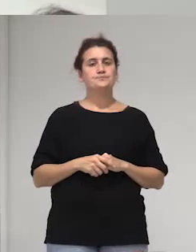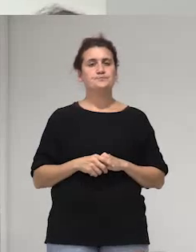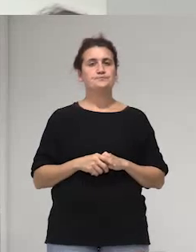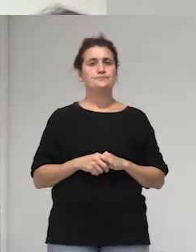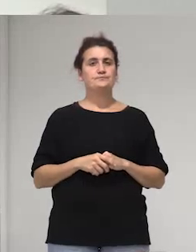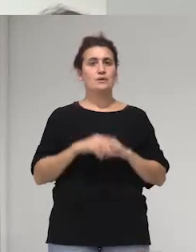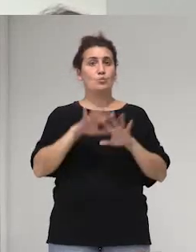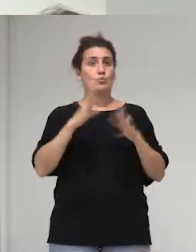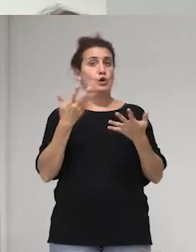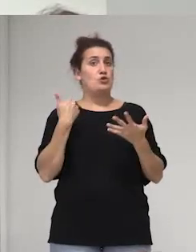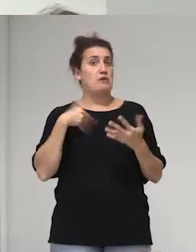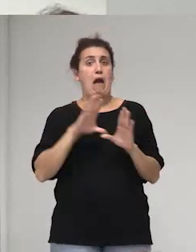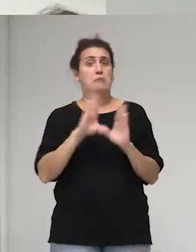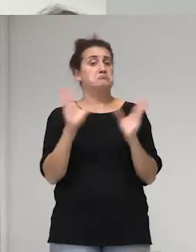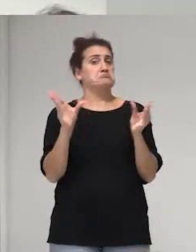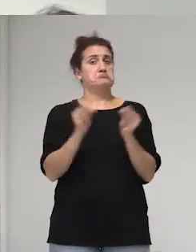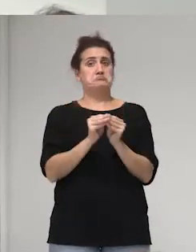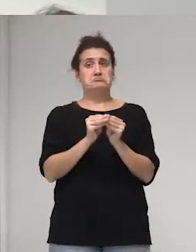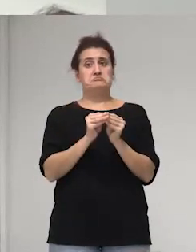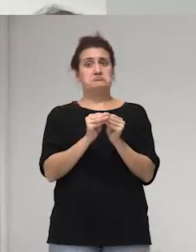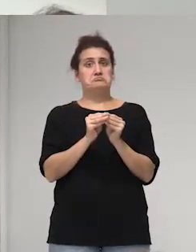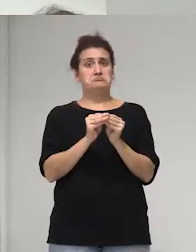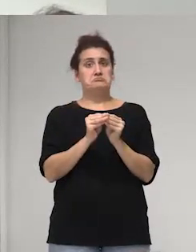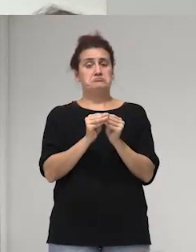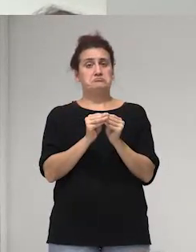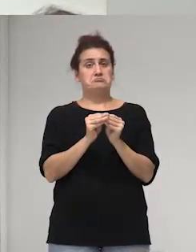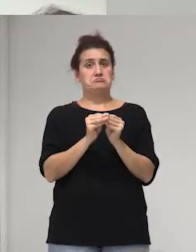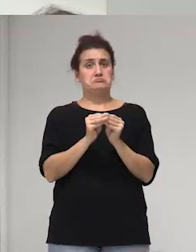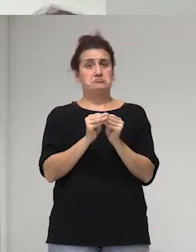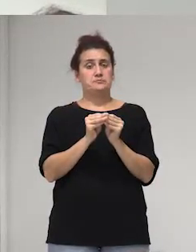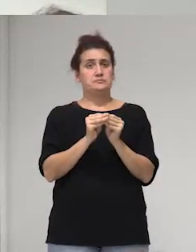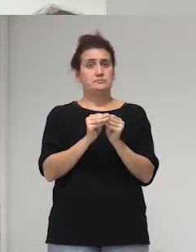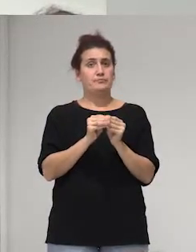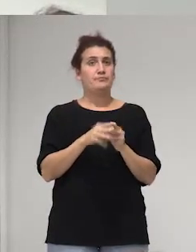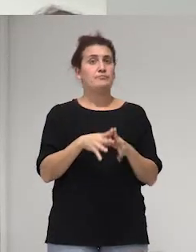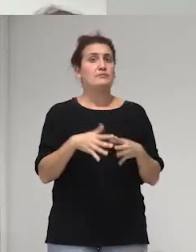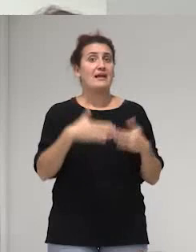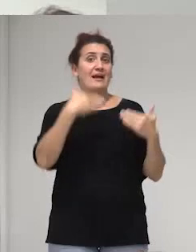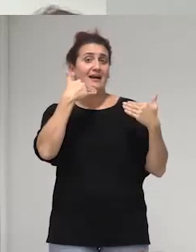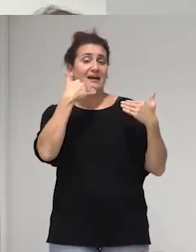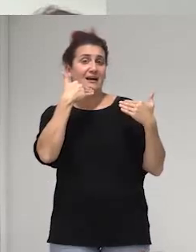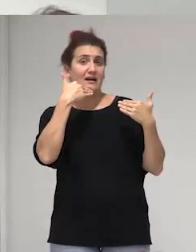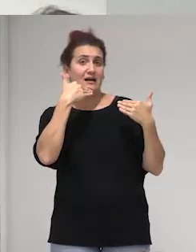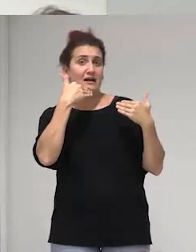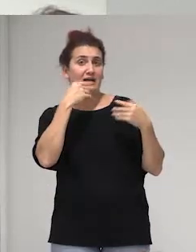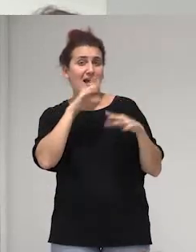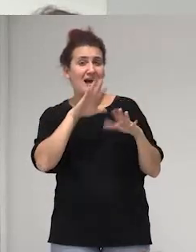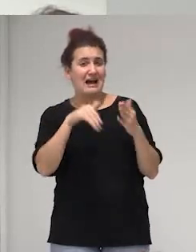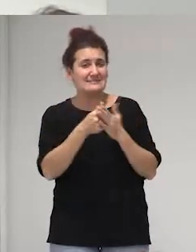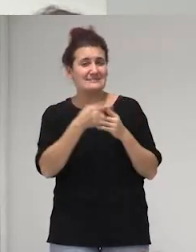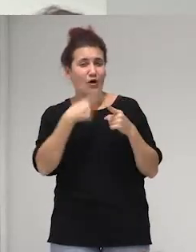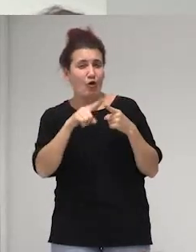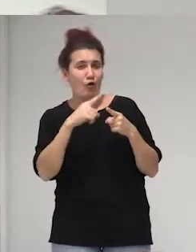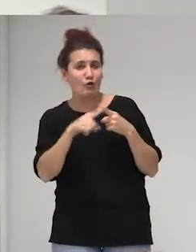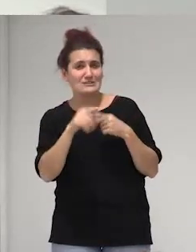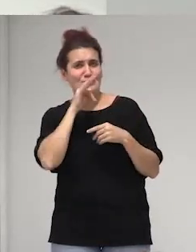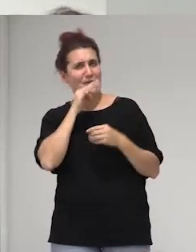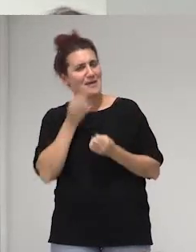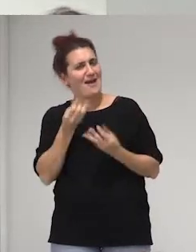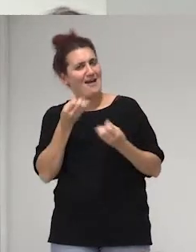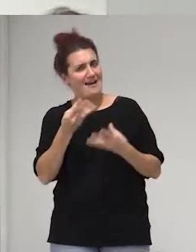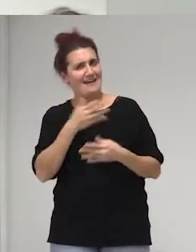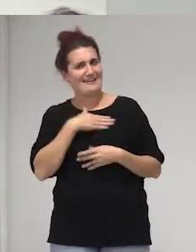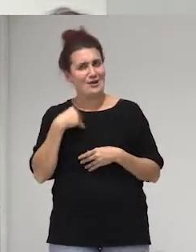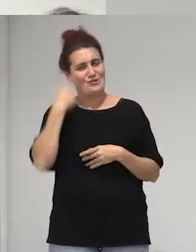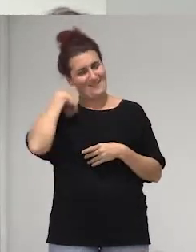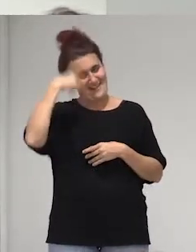ya concluí que no soy enemiga de los hombres gay soy más amiga que nunca y hasta tengo gocías porque yo sé vas a